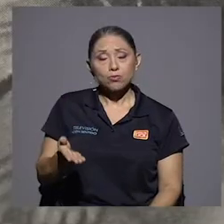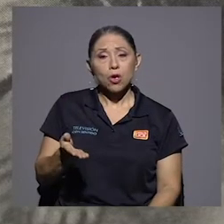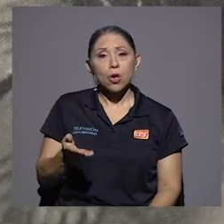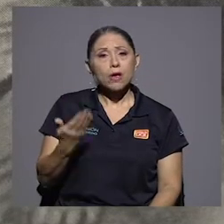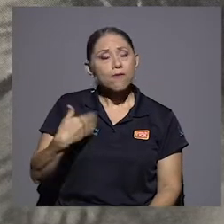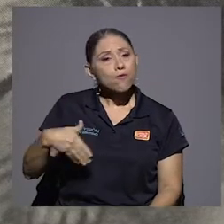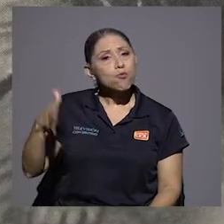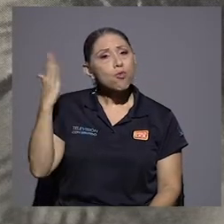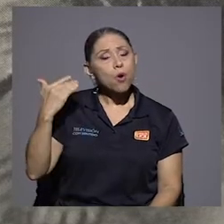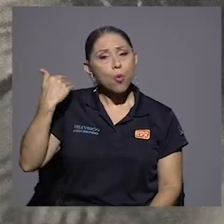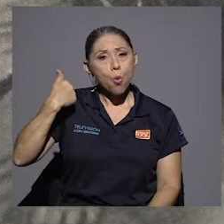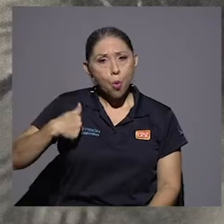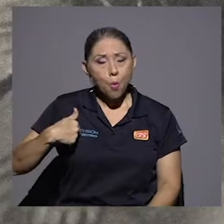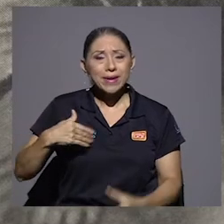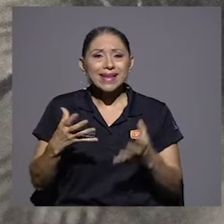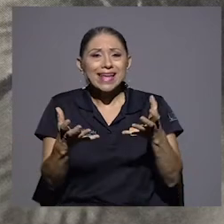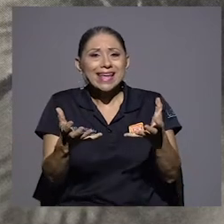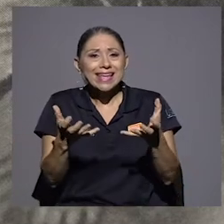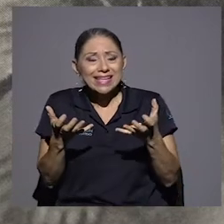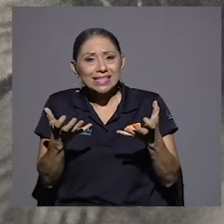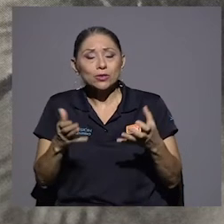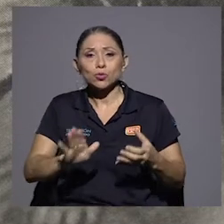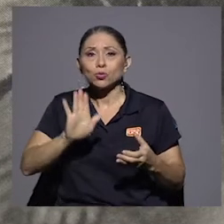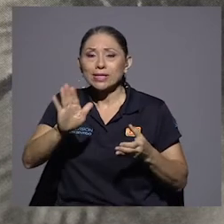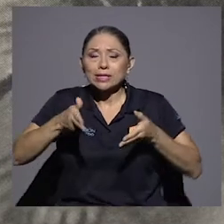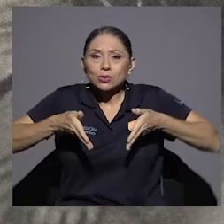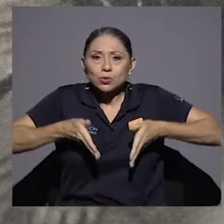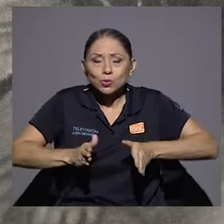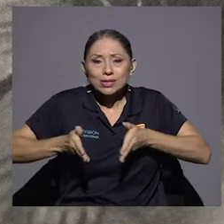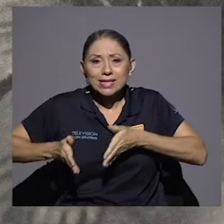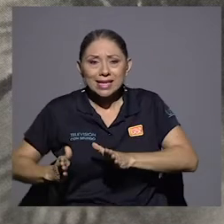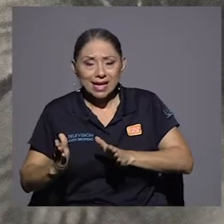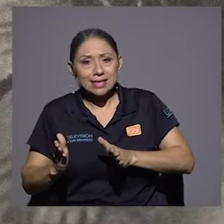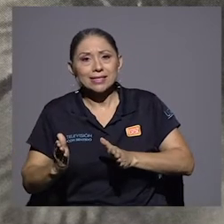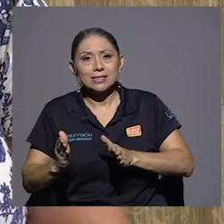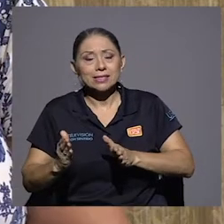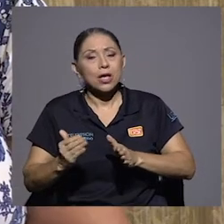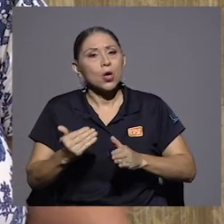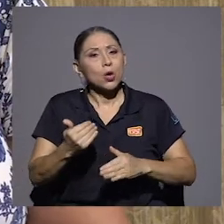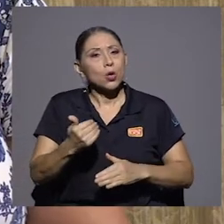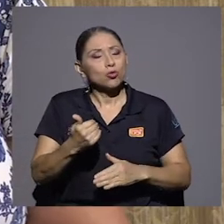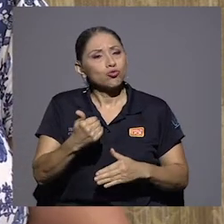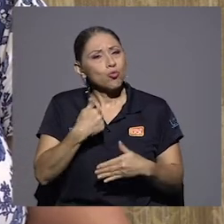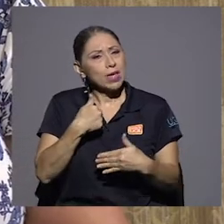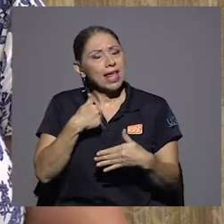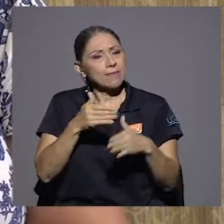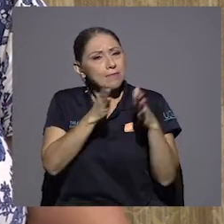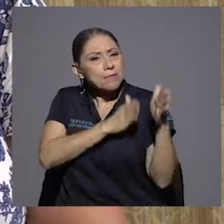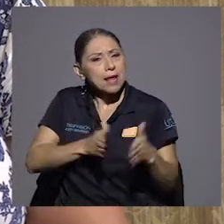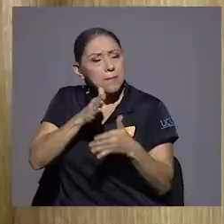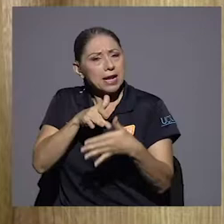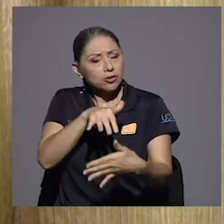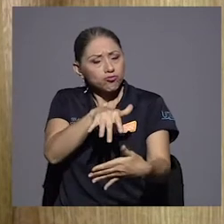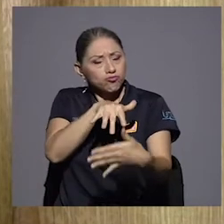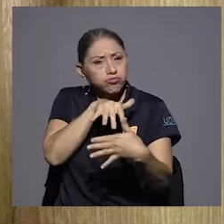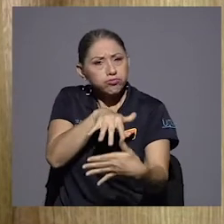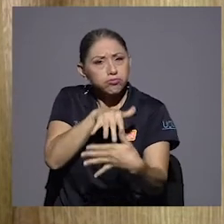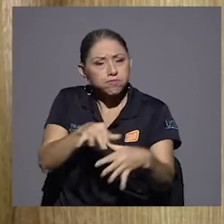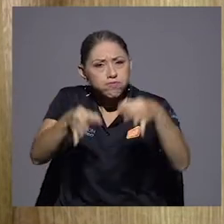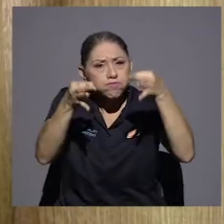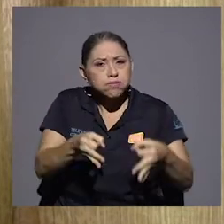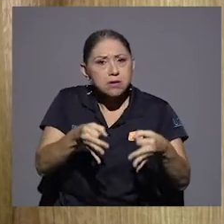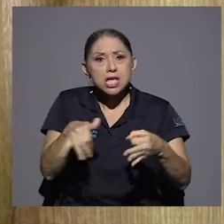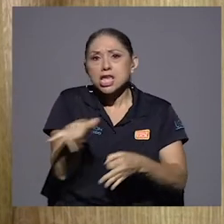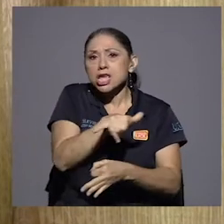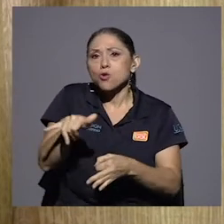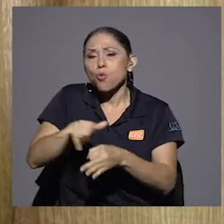quiso que sus hijas tuvieran una gran preparación igual que su hijo. O para